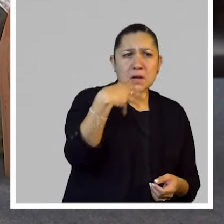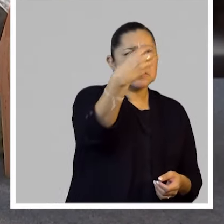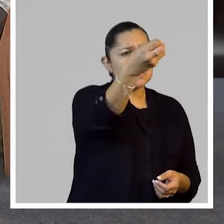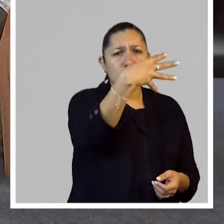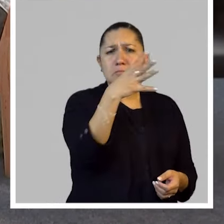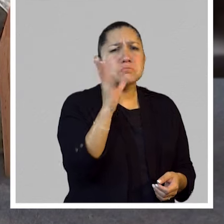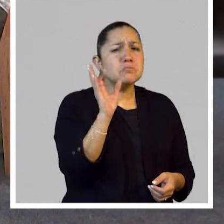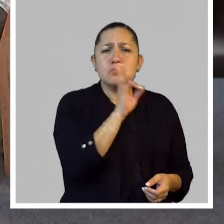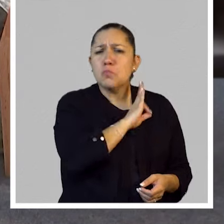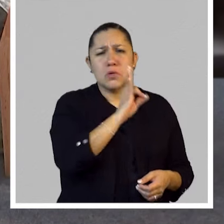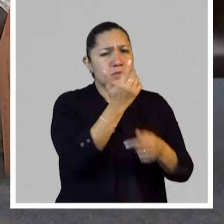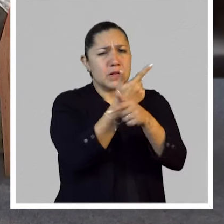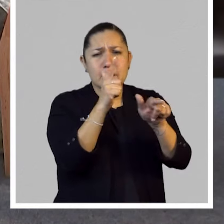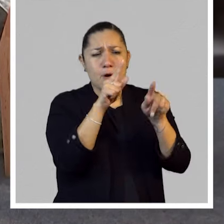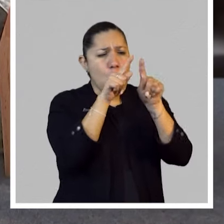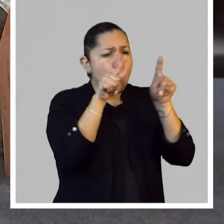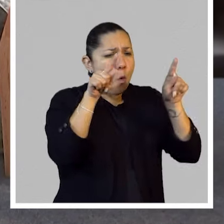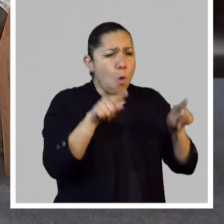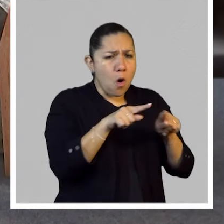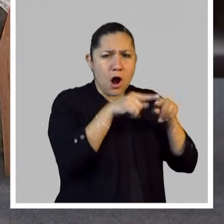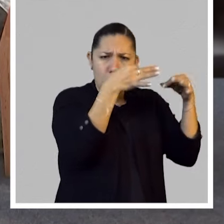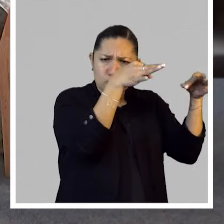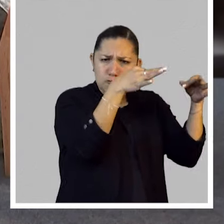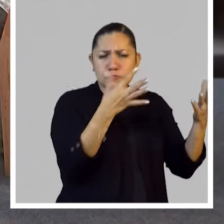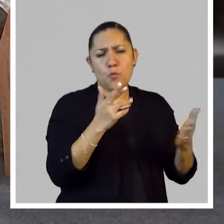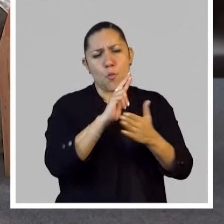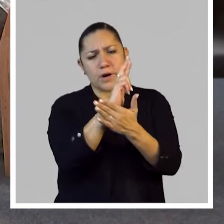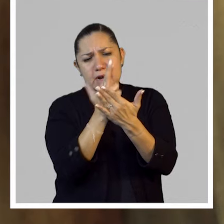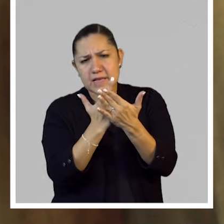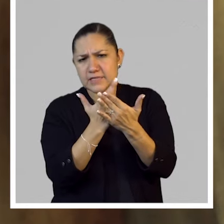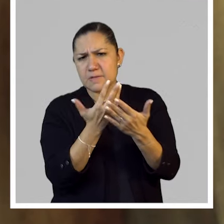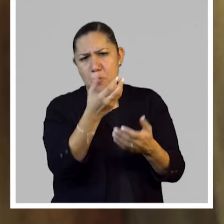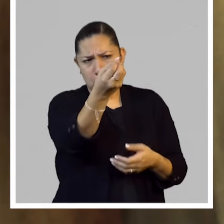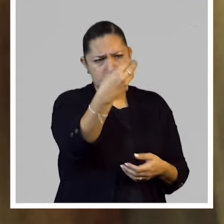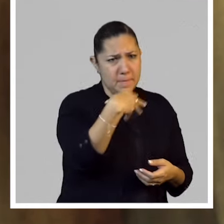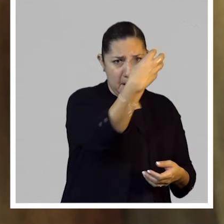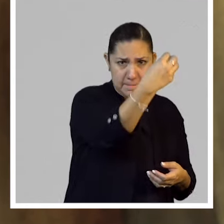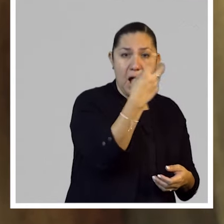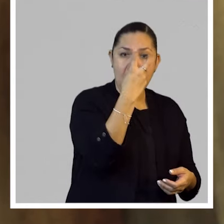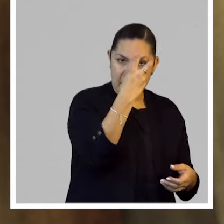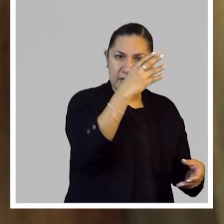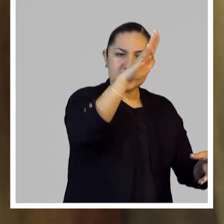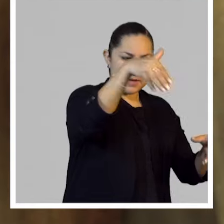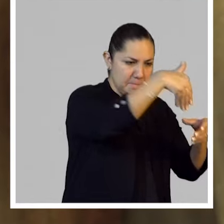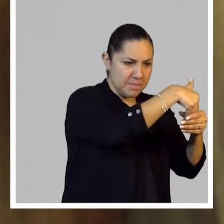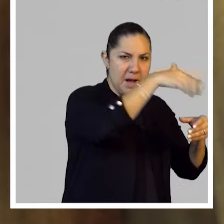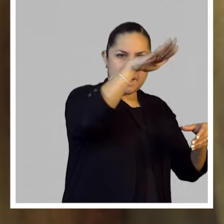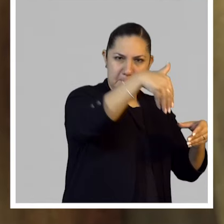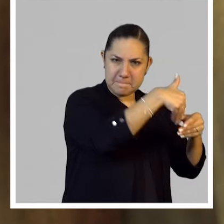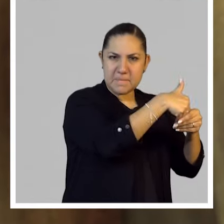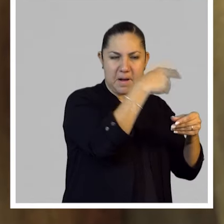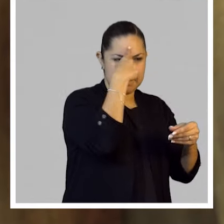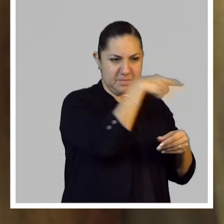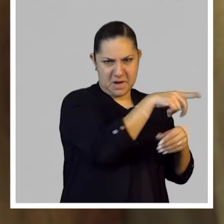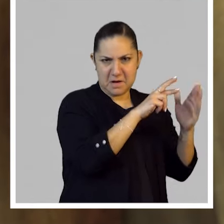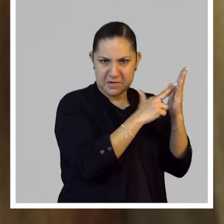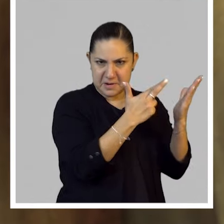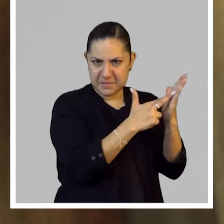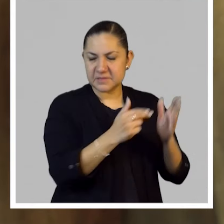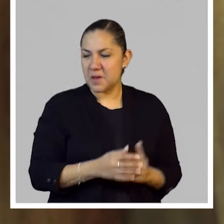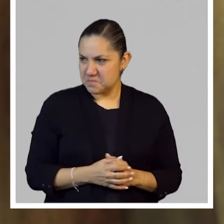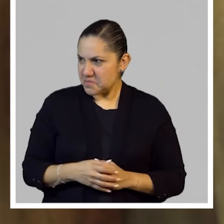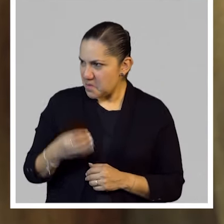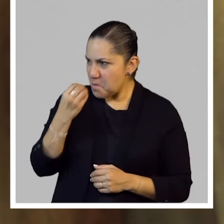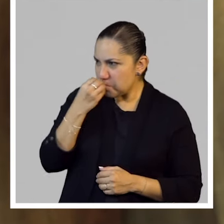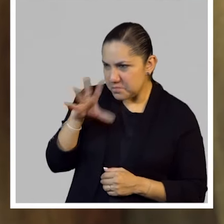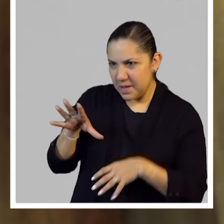lo que sea, y mientras entrar en el sobre, pues, era parte de esa publicación. Y eso, y se iba construyendo, ¿no? Supongo. Y luego había otro